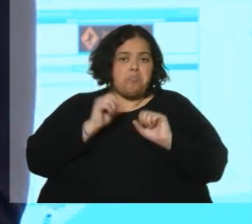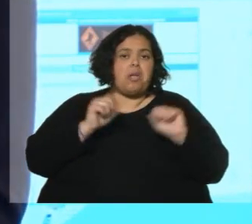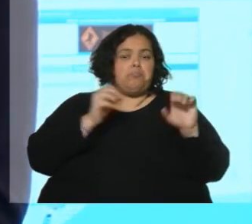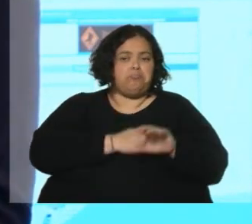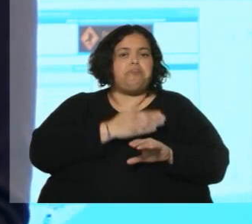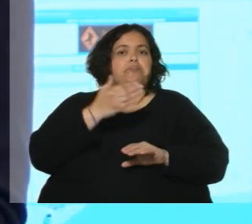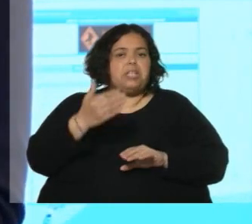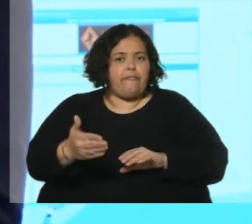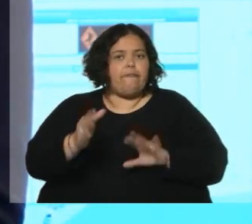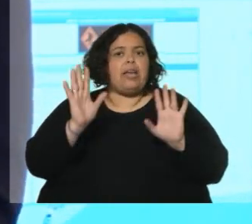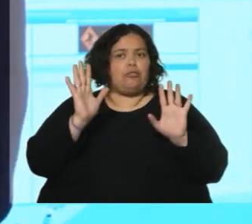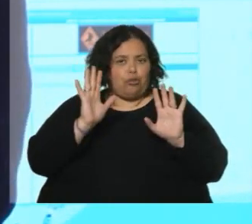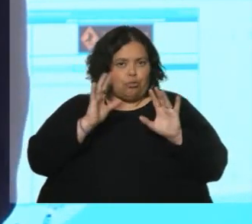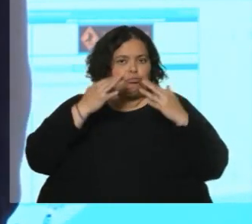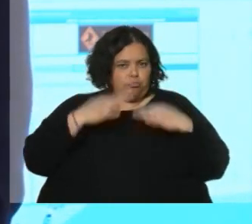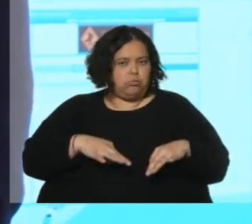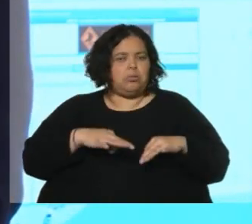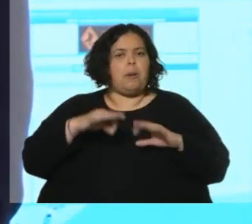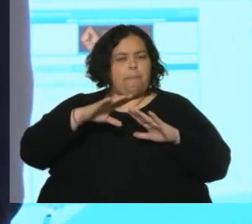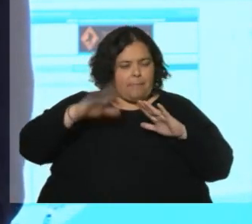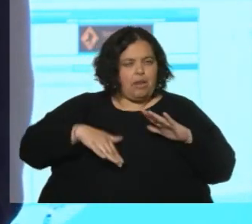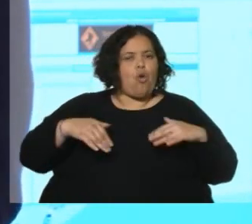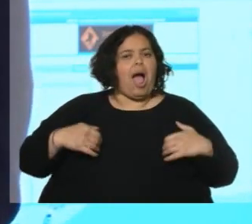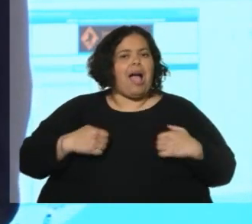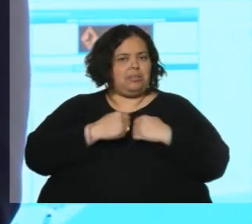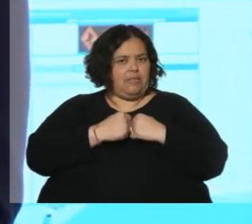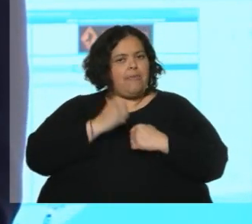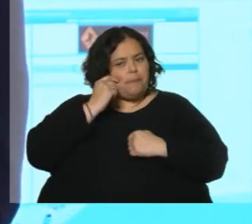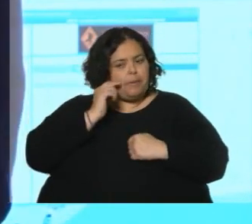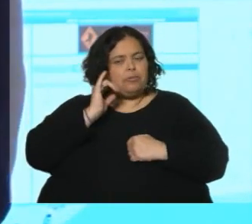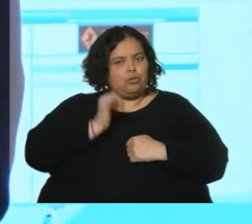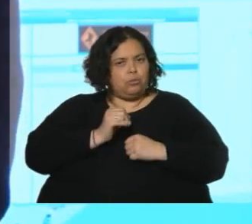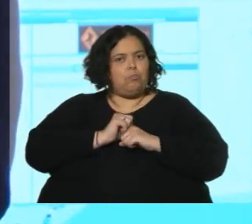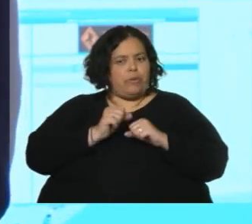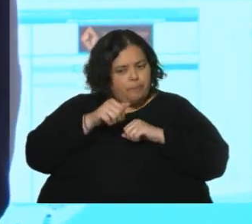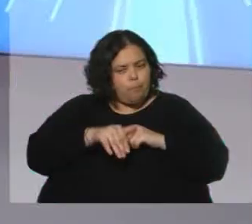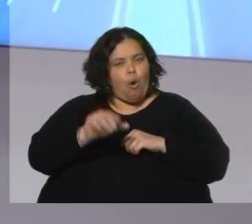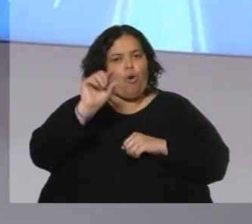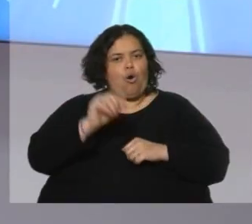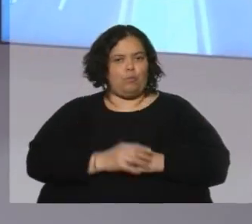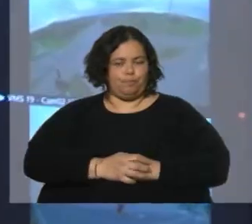digamos, tangibles en cuanto a la siniestralidad en poco tiempo.